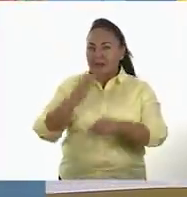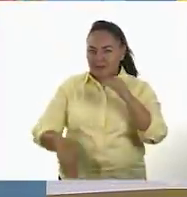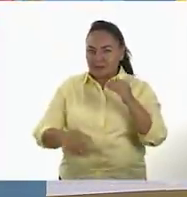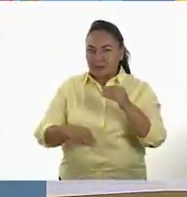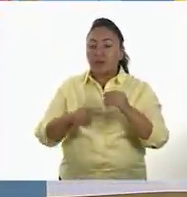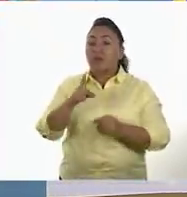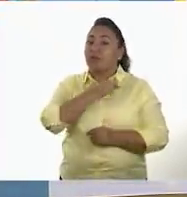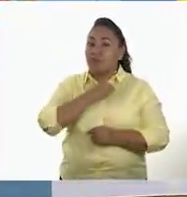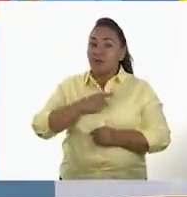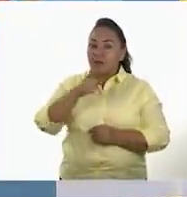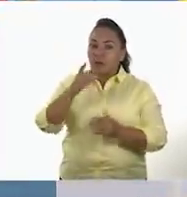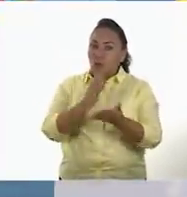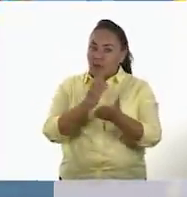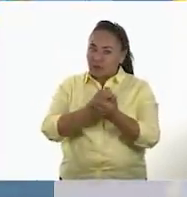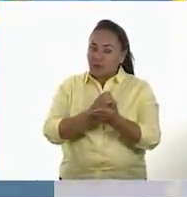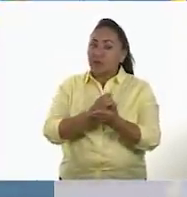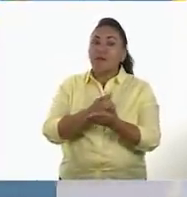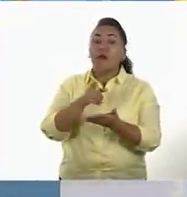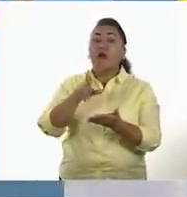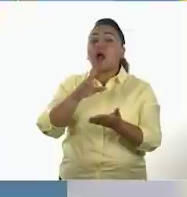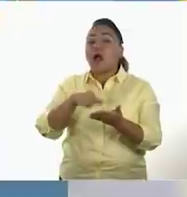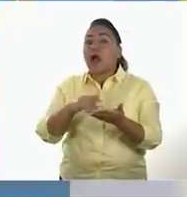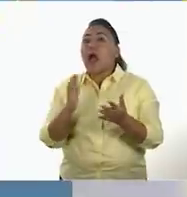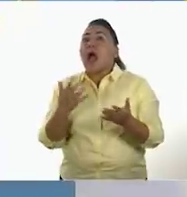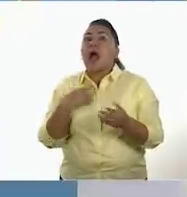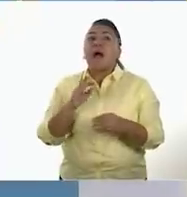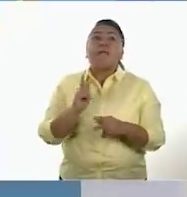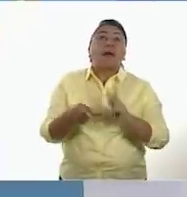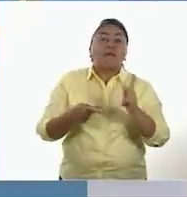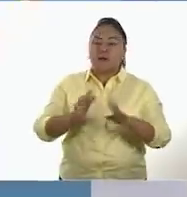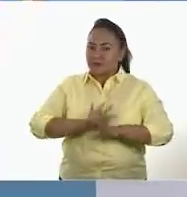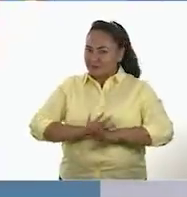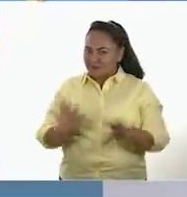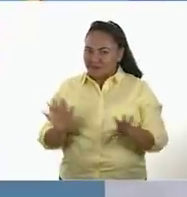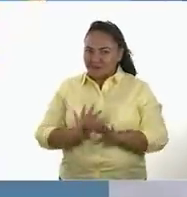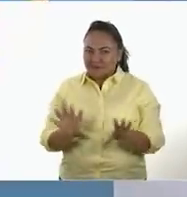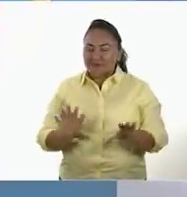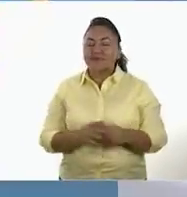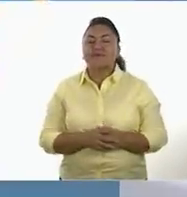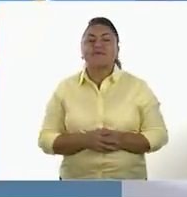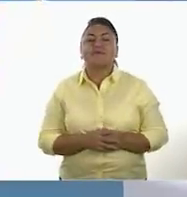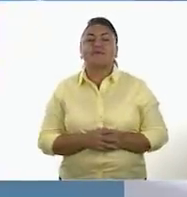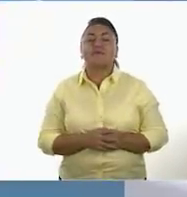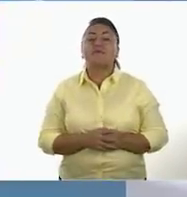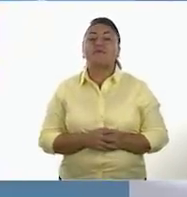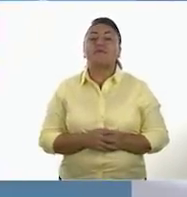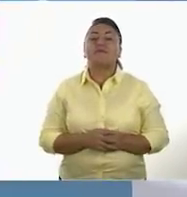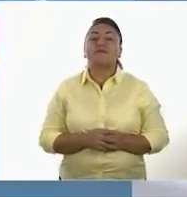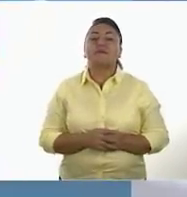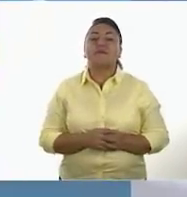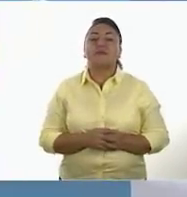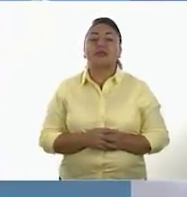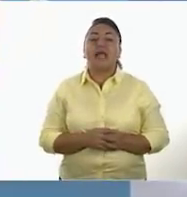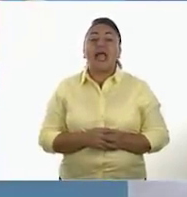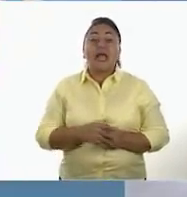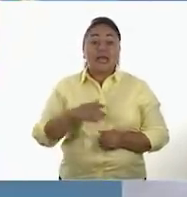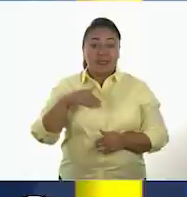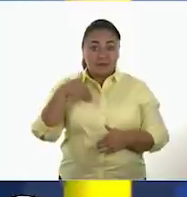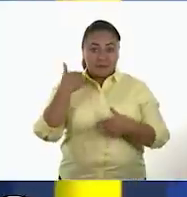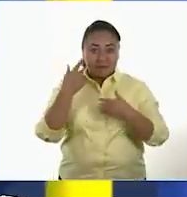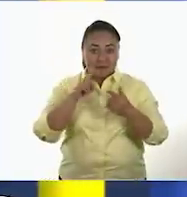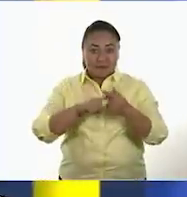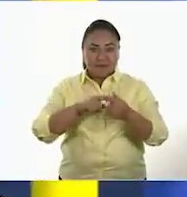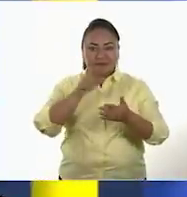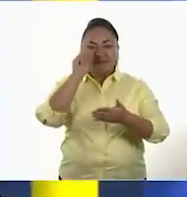debe de estar en su cuaderno. No debe de haber ningún pretexto. Y entonces, en la primera